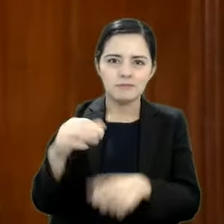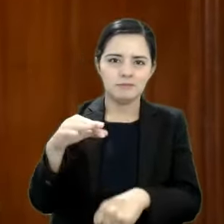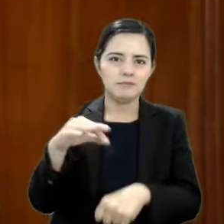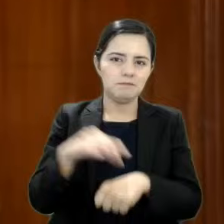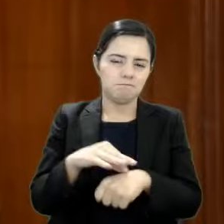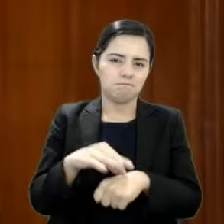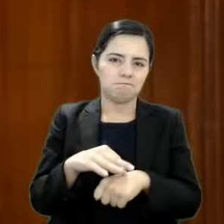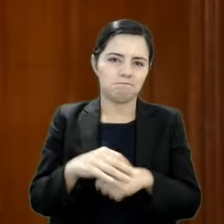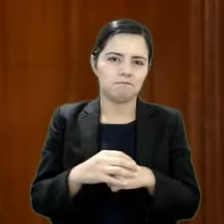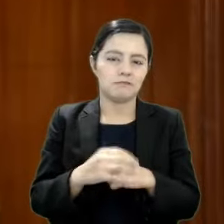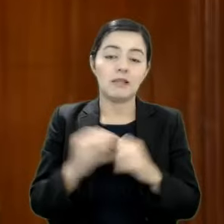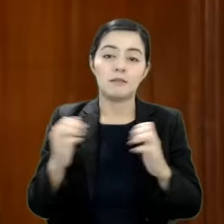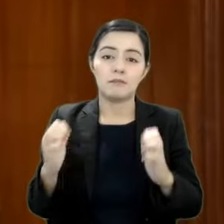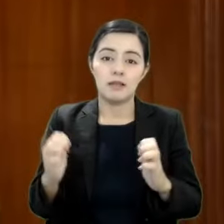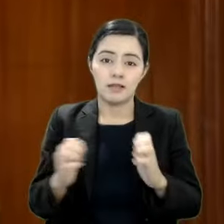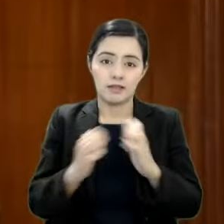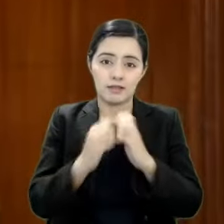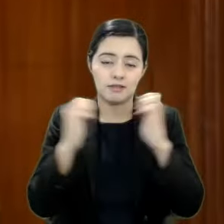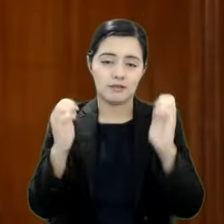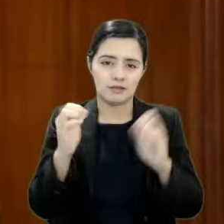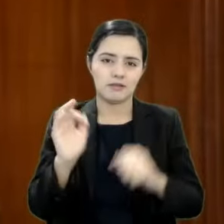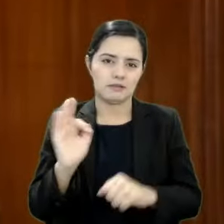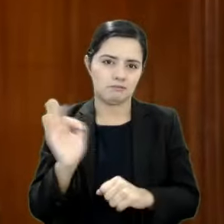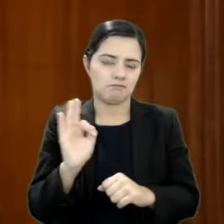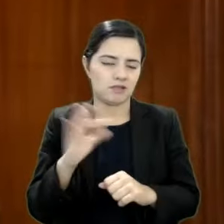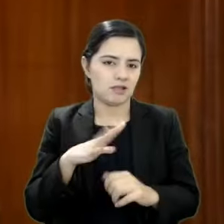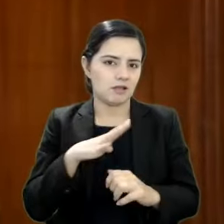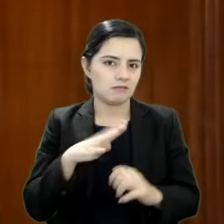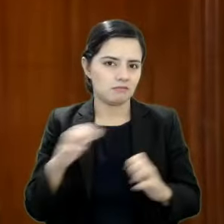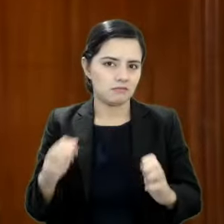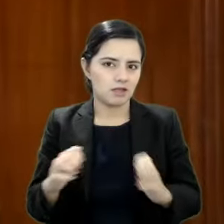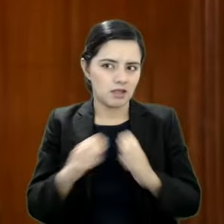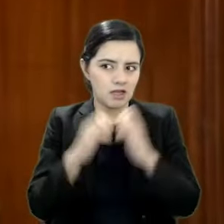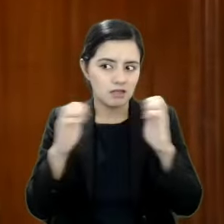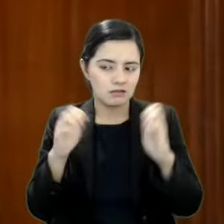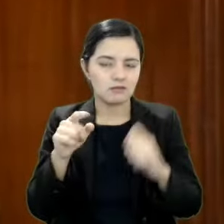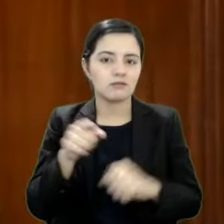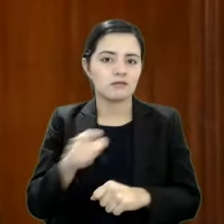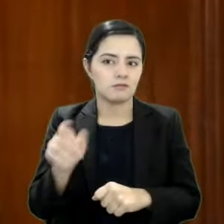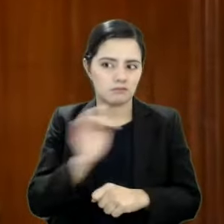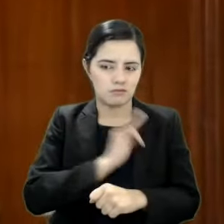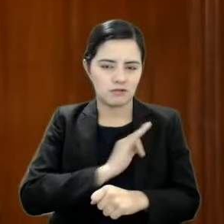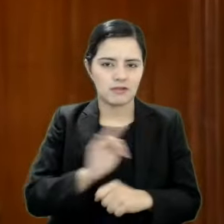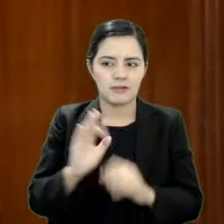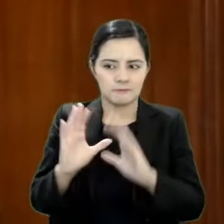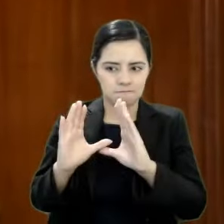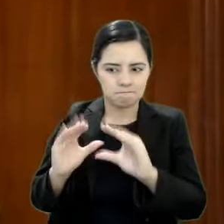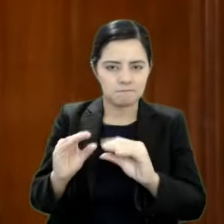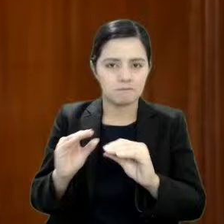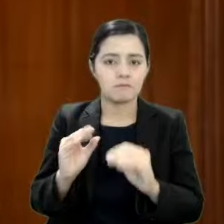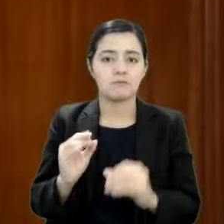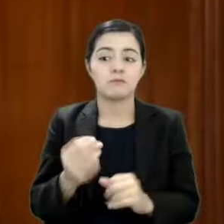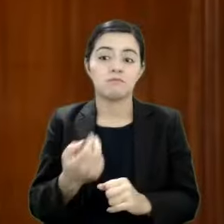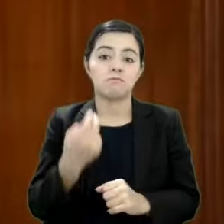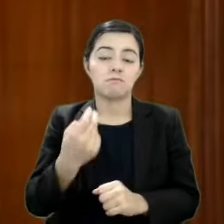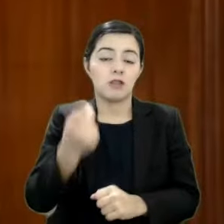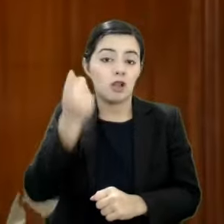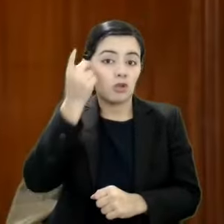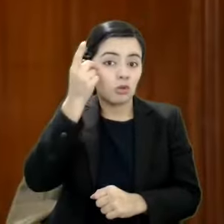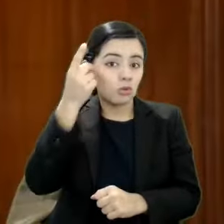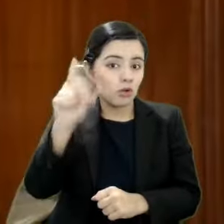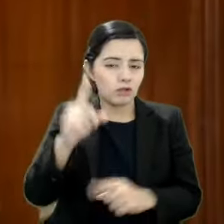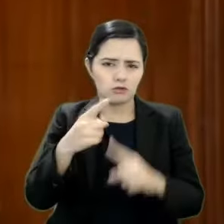en emergencias. Y así los tutores de los diversos animales de compañía se puedan